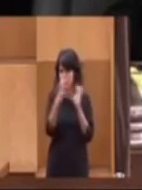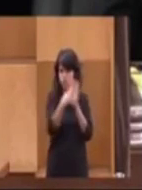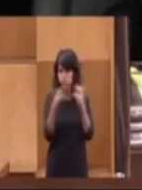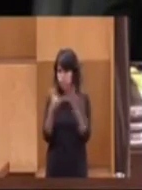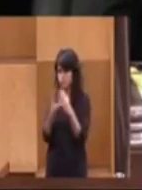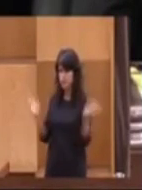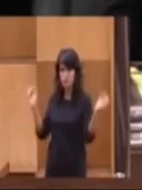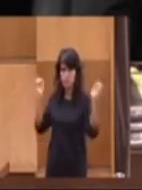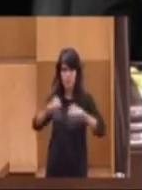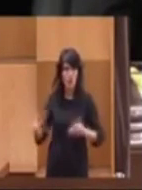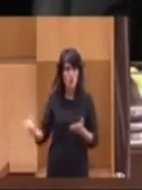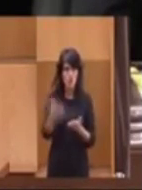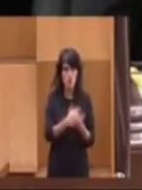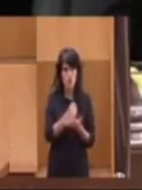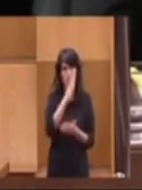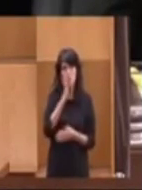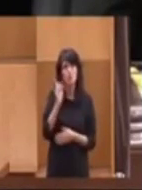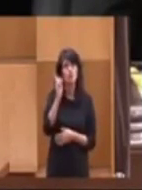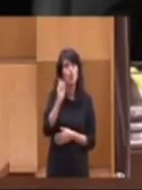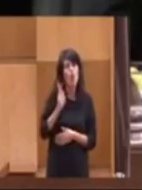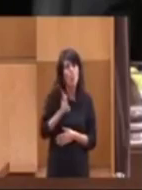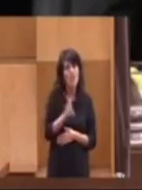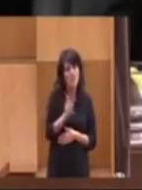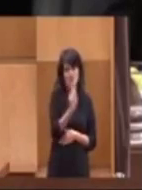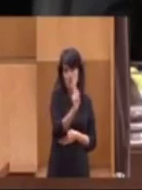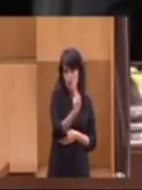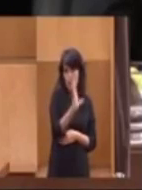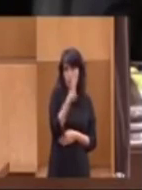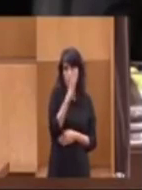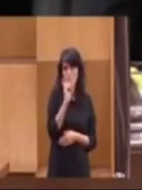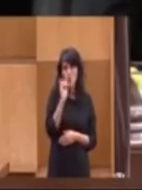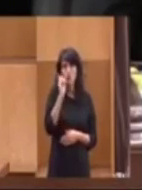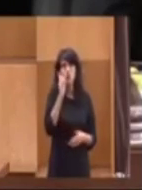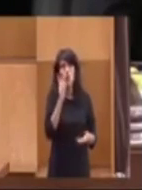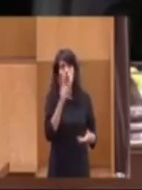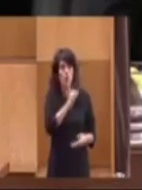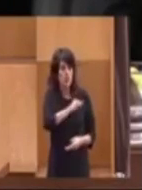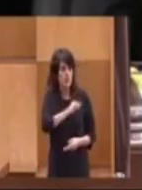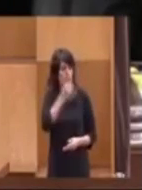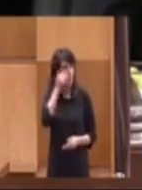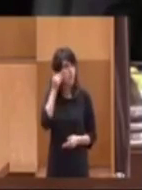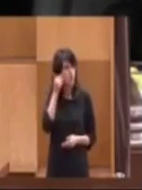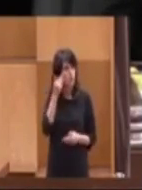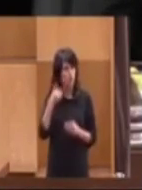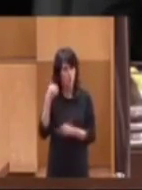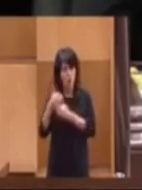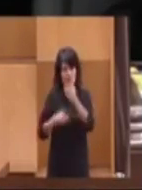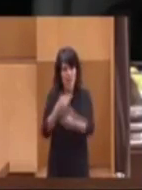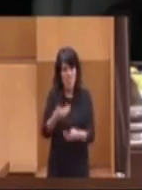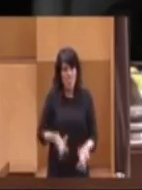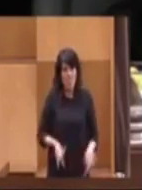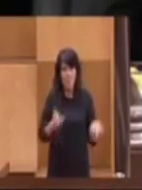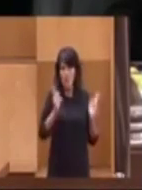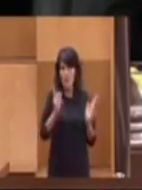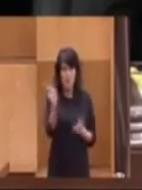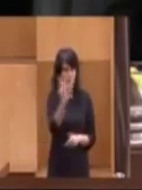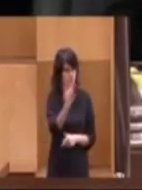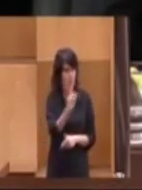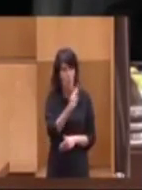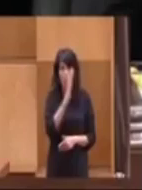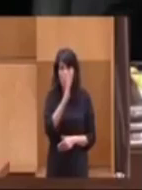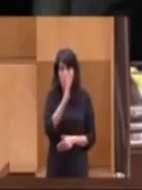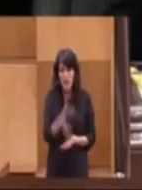solamente porque es un derecho y no solamente porque debemos sentirnos orgullosos de este avance democrático, sino porque